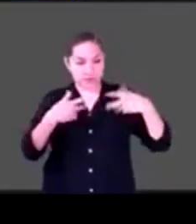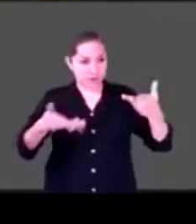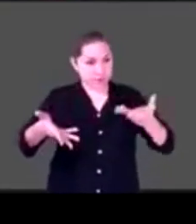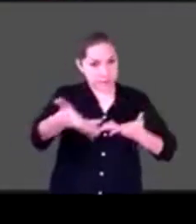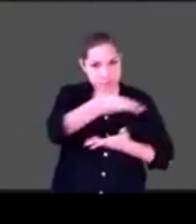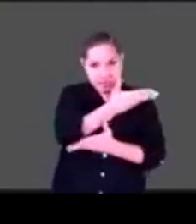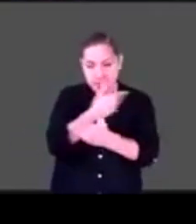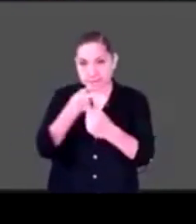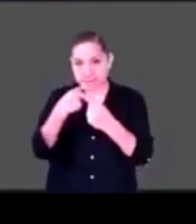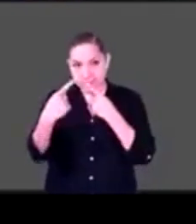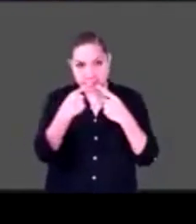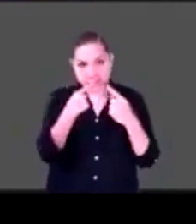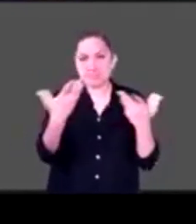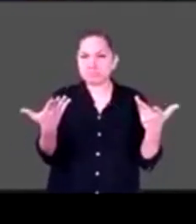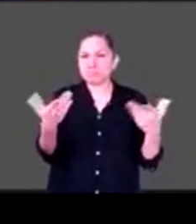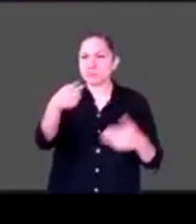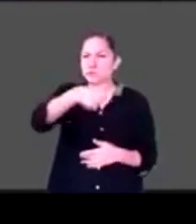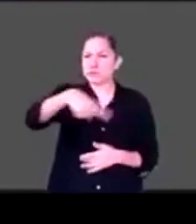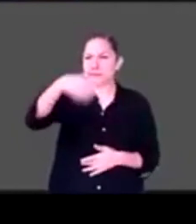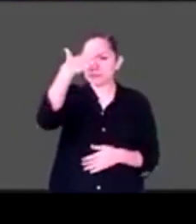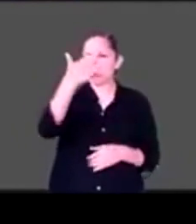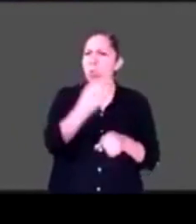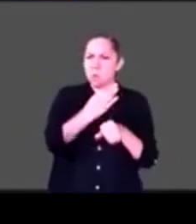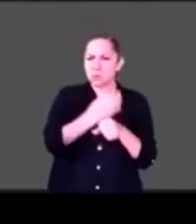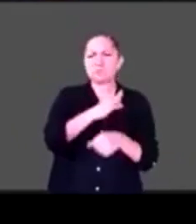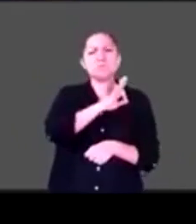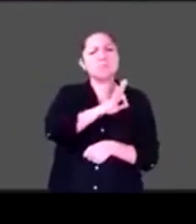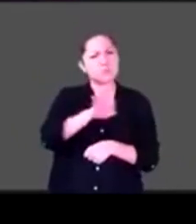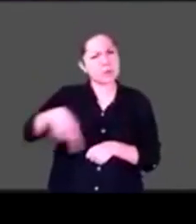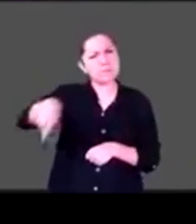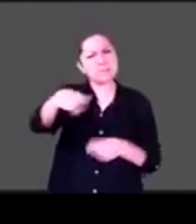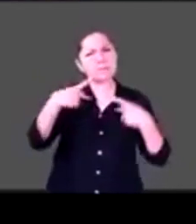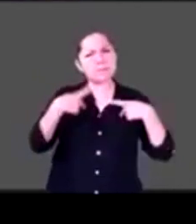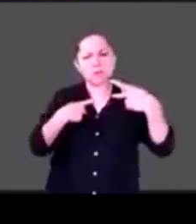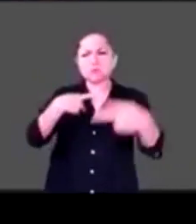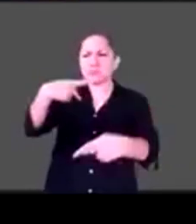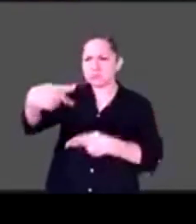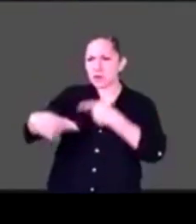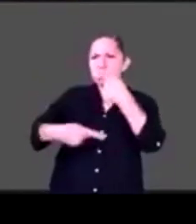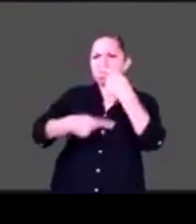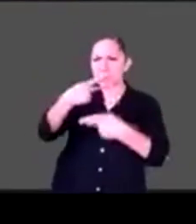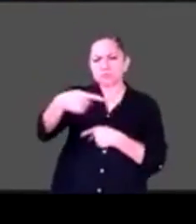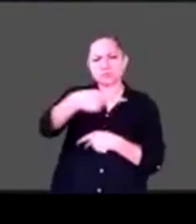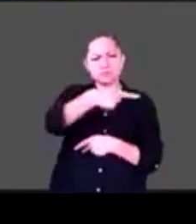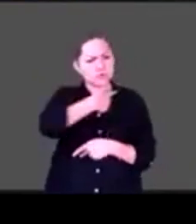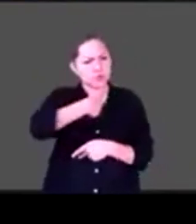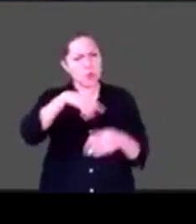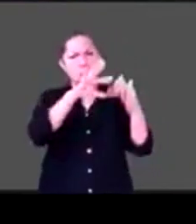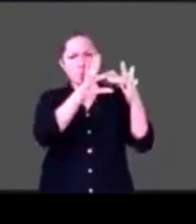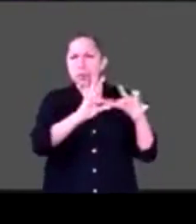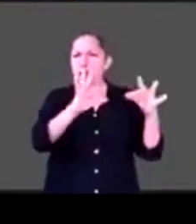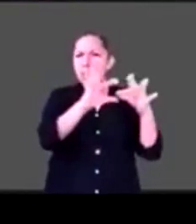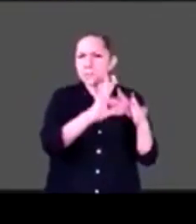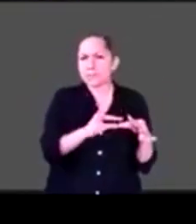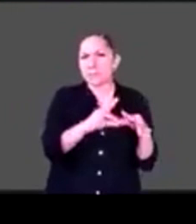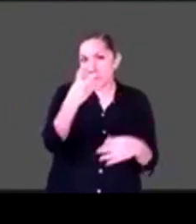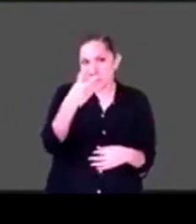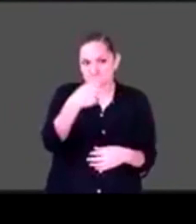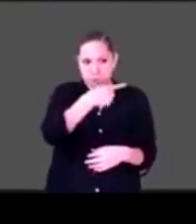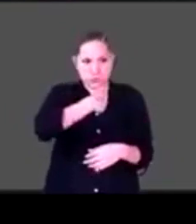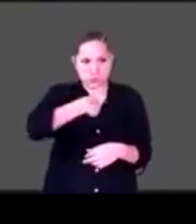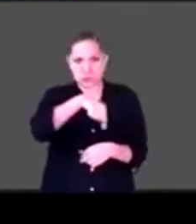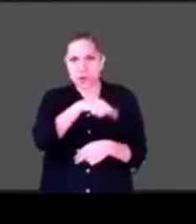como ustedes saben, a preguntas para que se sumen a este conversatorio, para que a medida que vayamos charlando vayan enviándonos sus preguntas